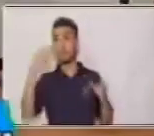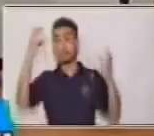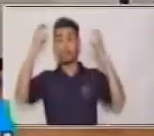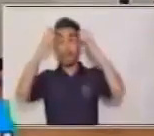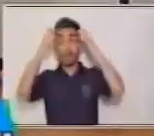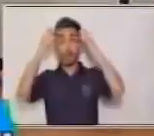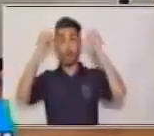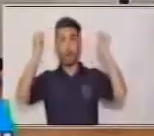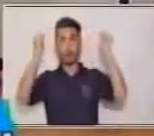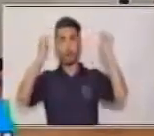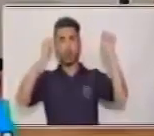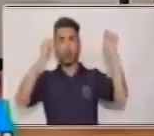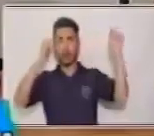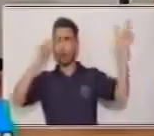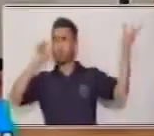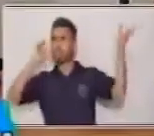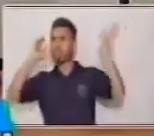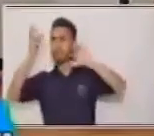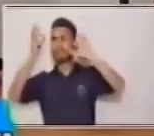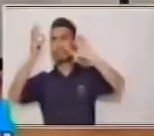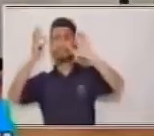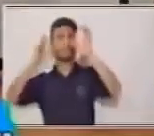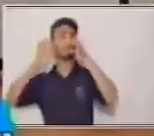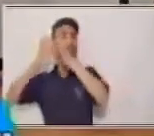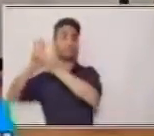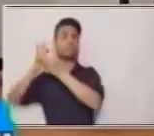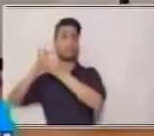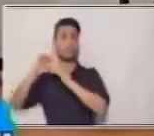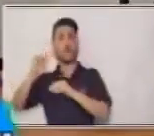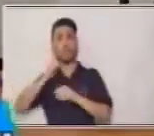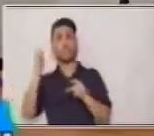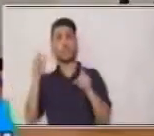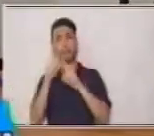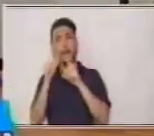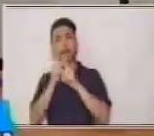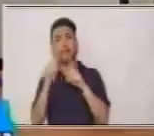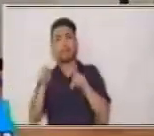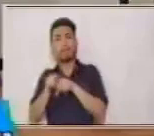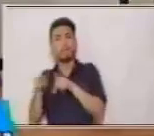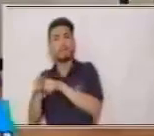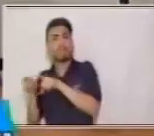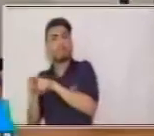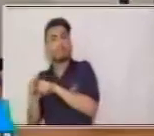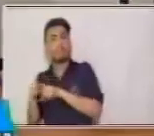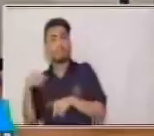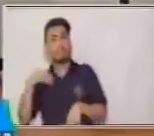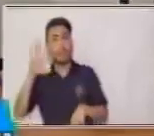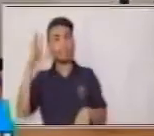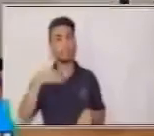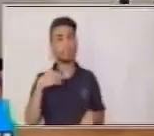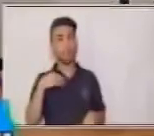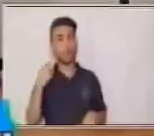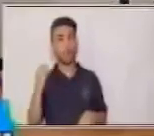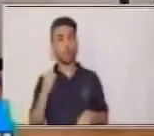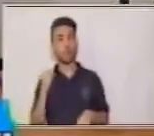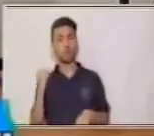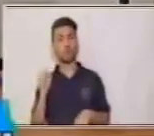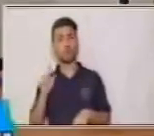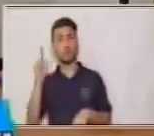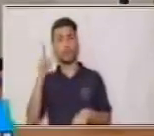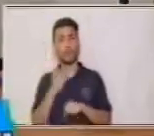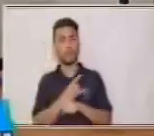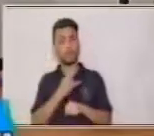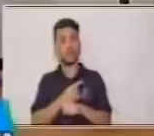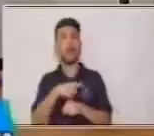inmediatamente lo va a transformar y va a buscar una palabra que sea más propia de mi vocabulario para que el